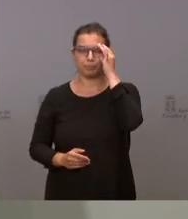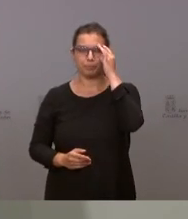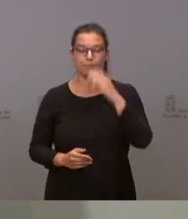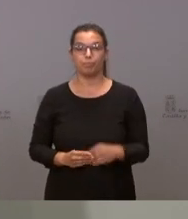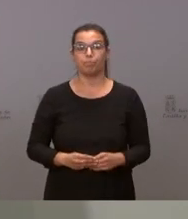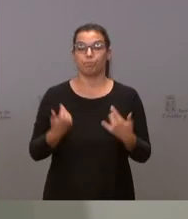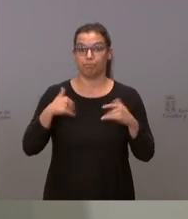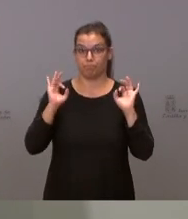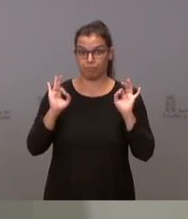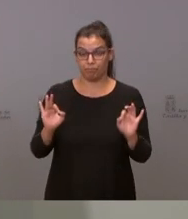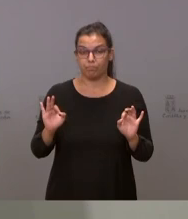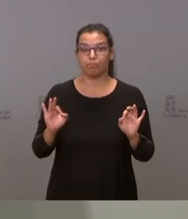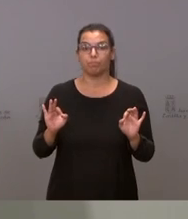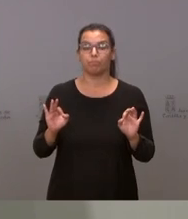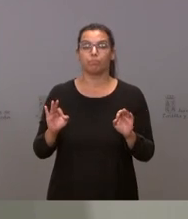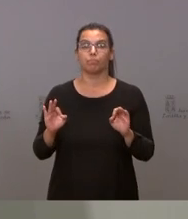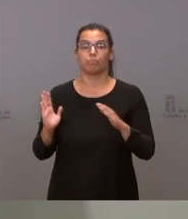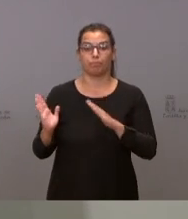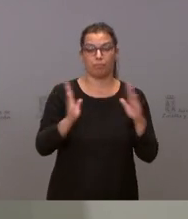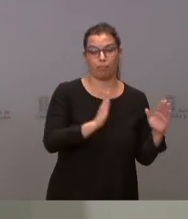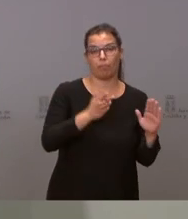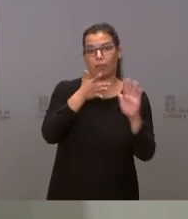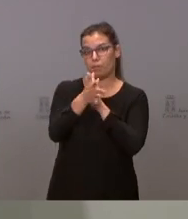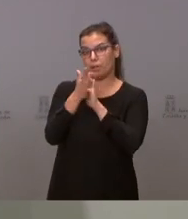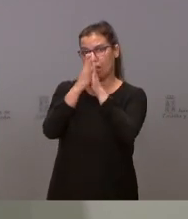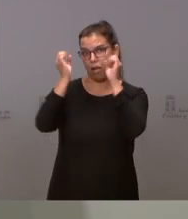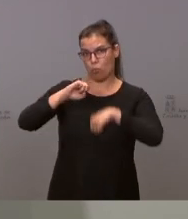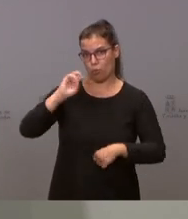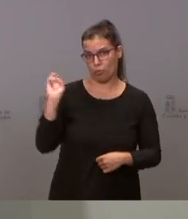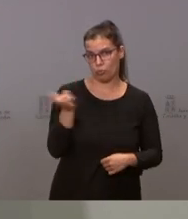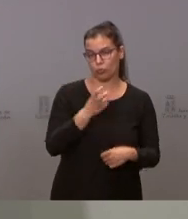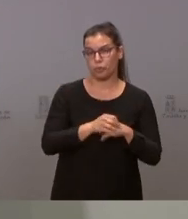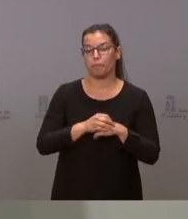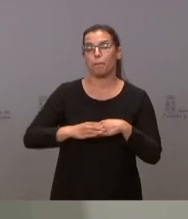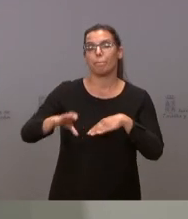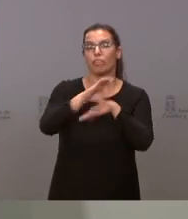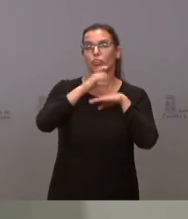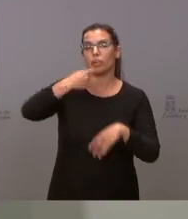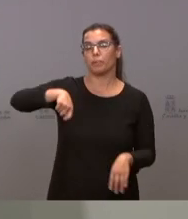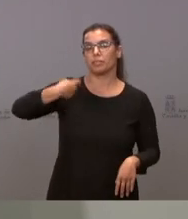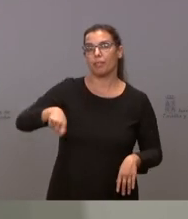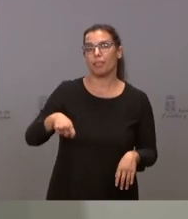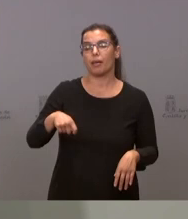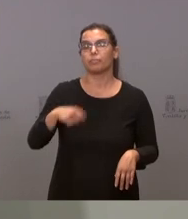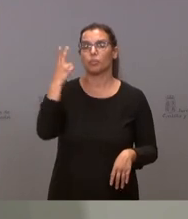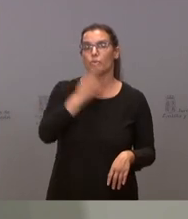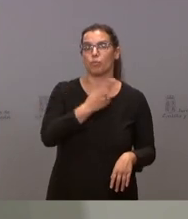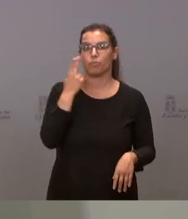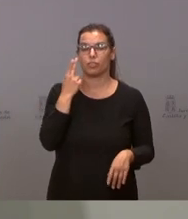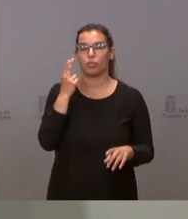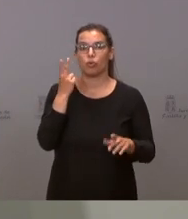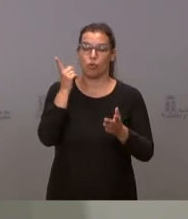Dicho esto, entre los siguientes acuerdos, la Consejería de Presidencia se compromete